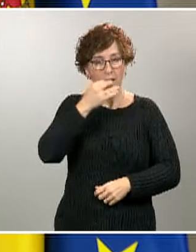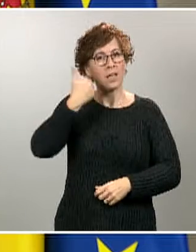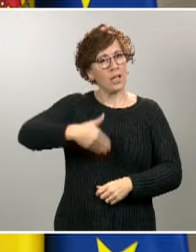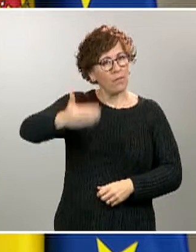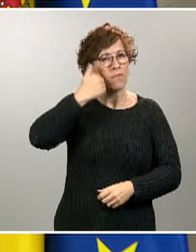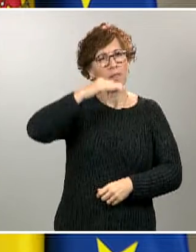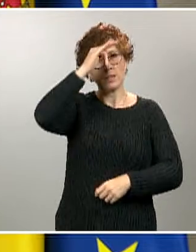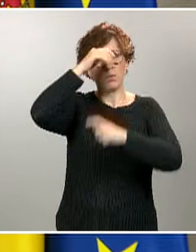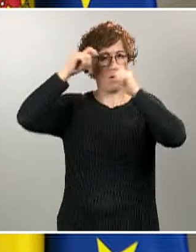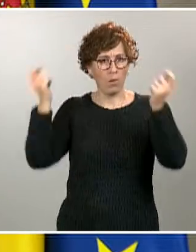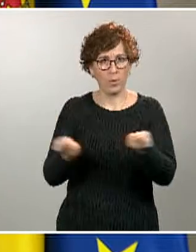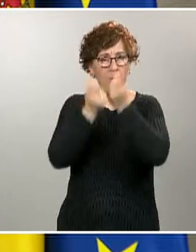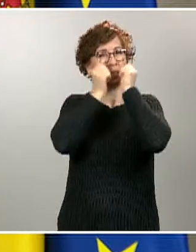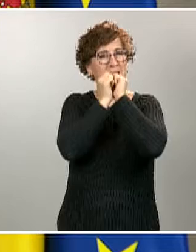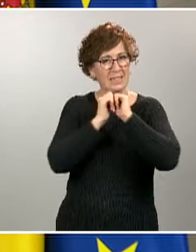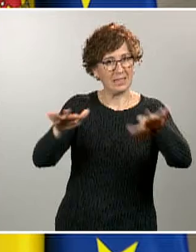ampliamente divulgada,